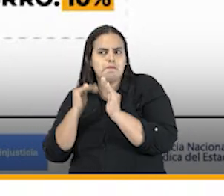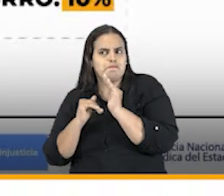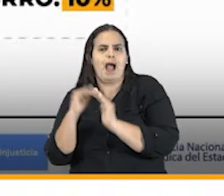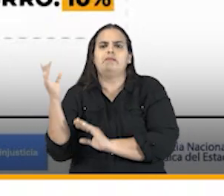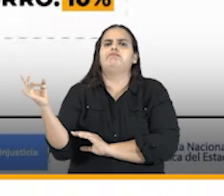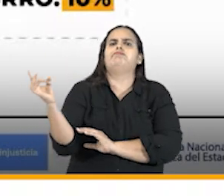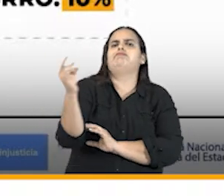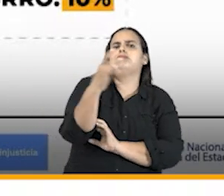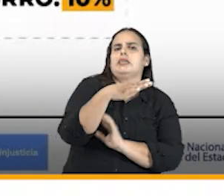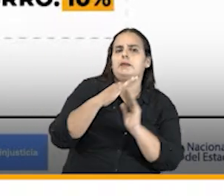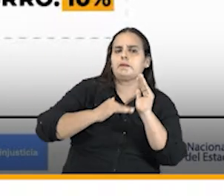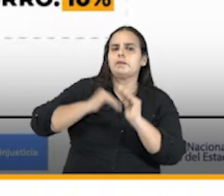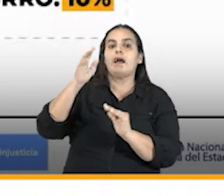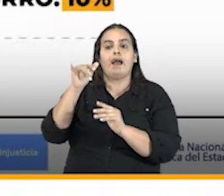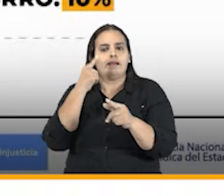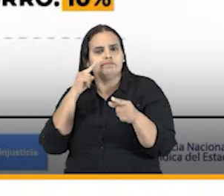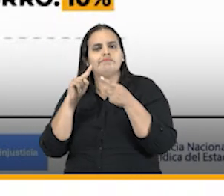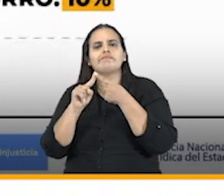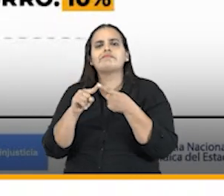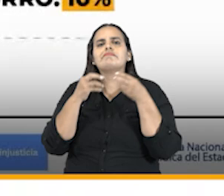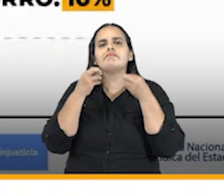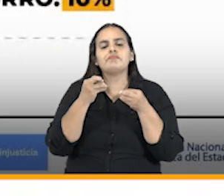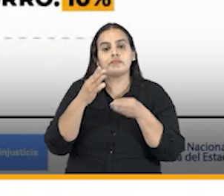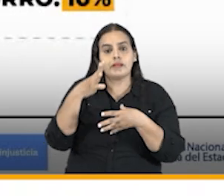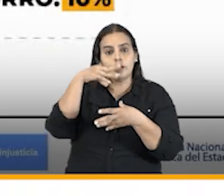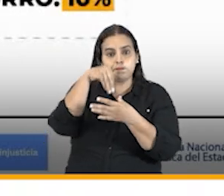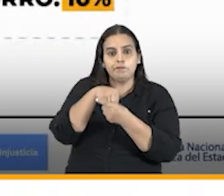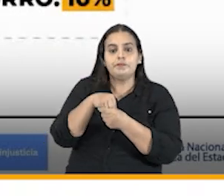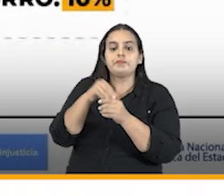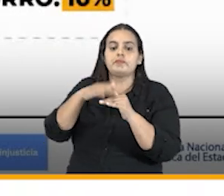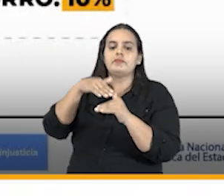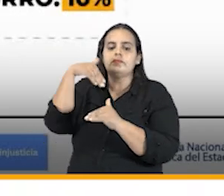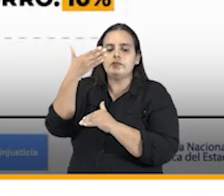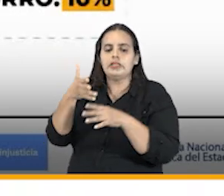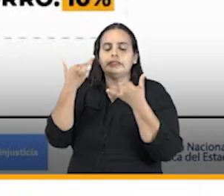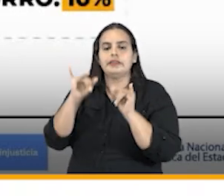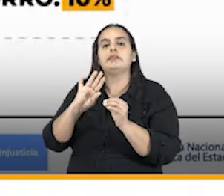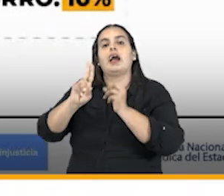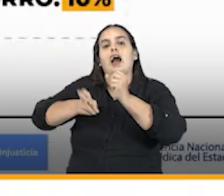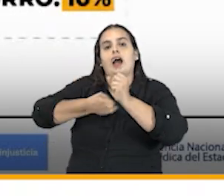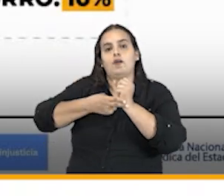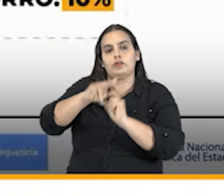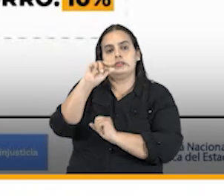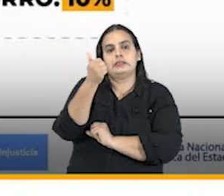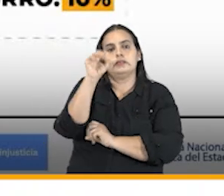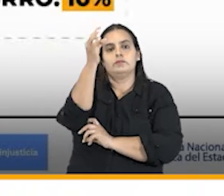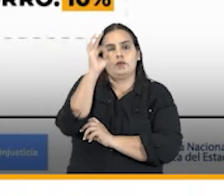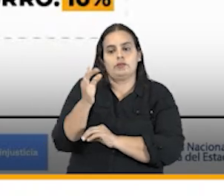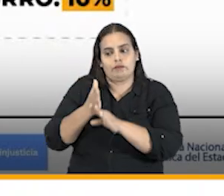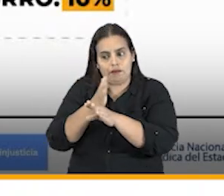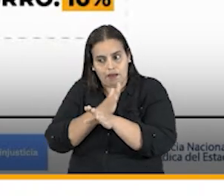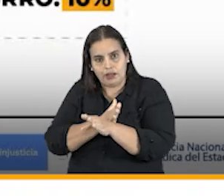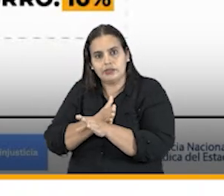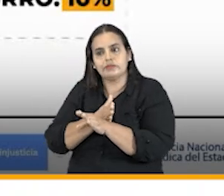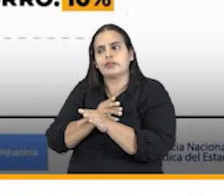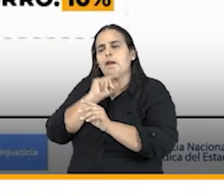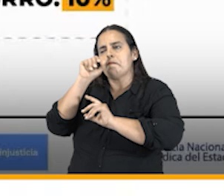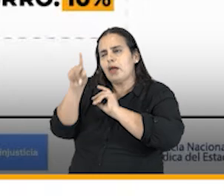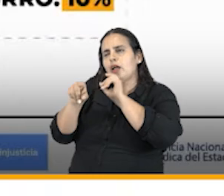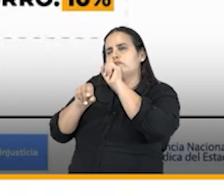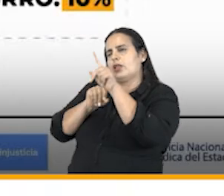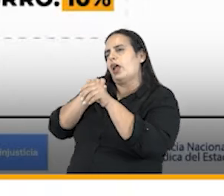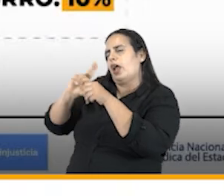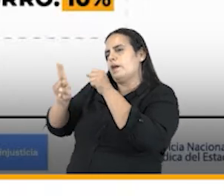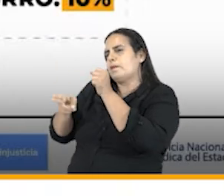superiores y esto lo logramos incluso después de haber logrado un ahorro del 10% en la negociación de honorarios con